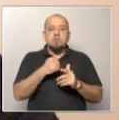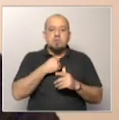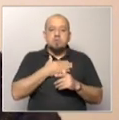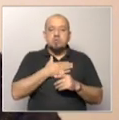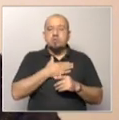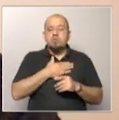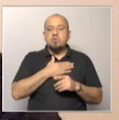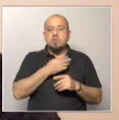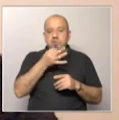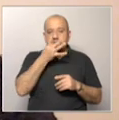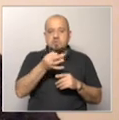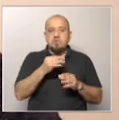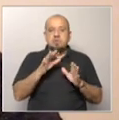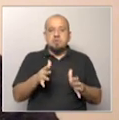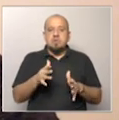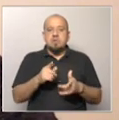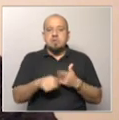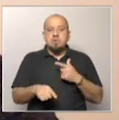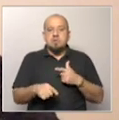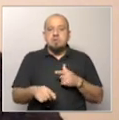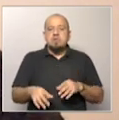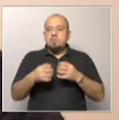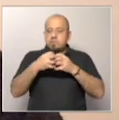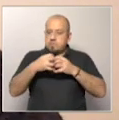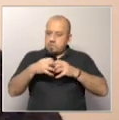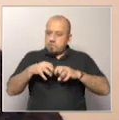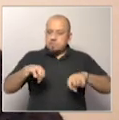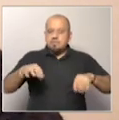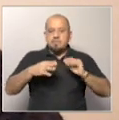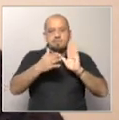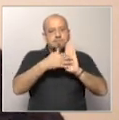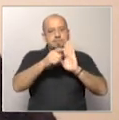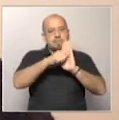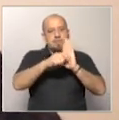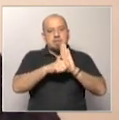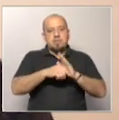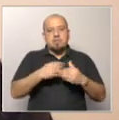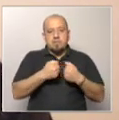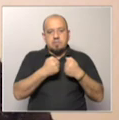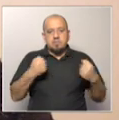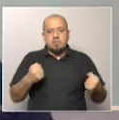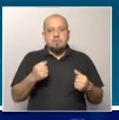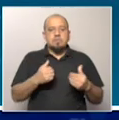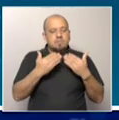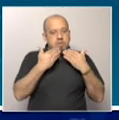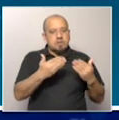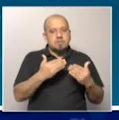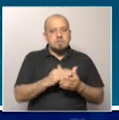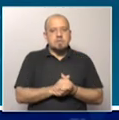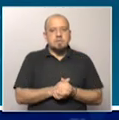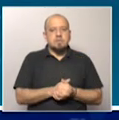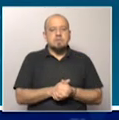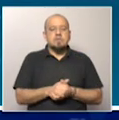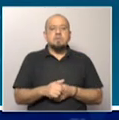hacer un pronóstico, me animaría a que van a ser desglosados y tratados por otra vía. Daniel Chaschetti, muchísimas gracias